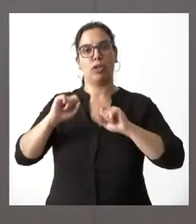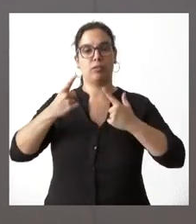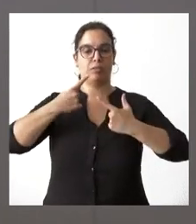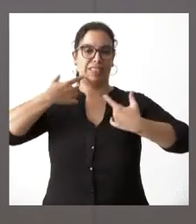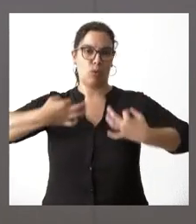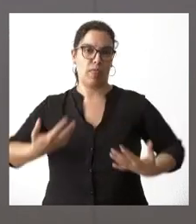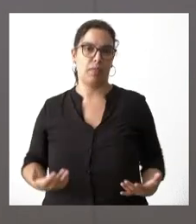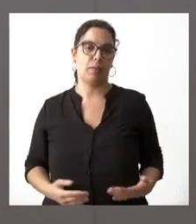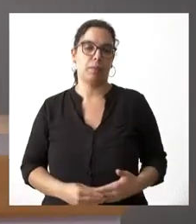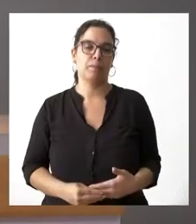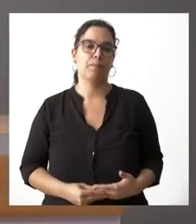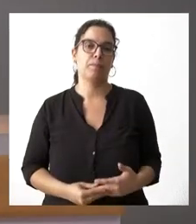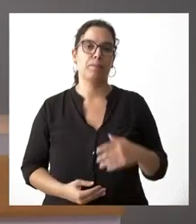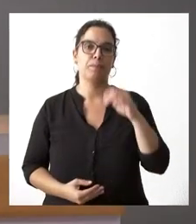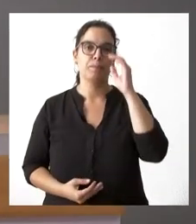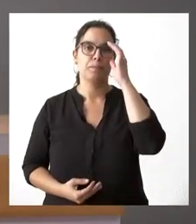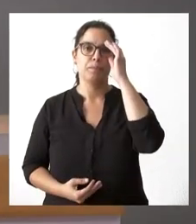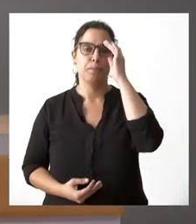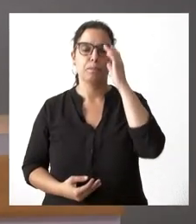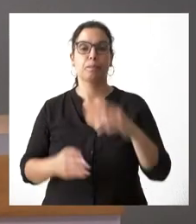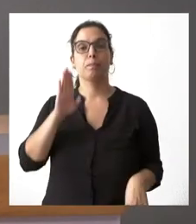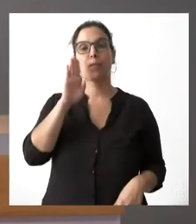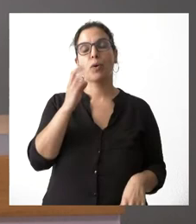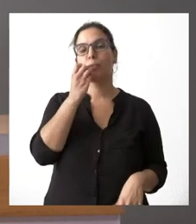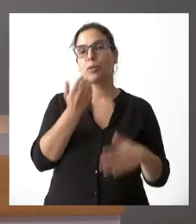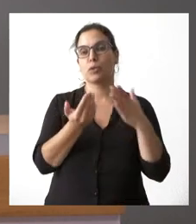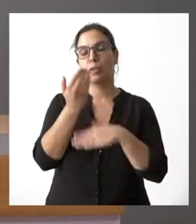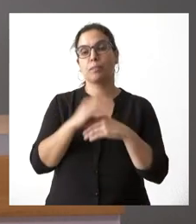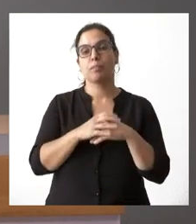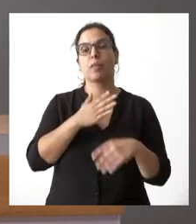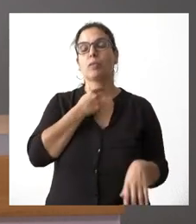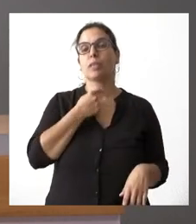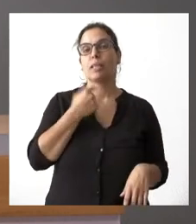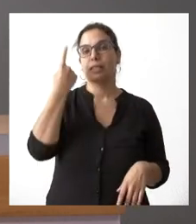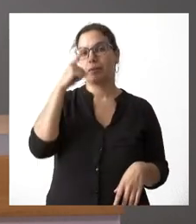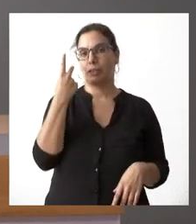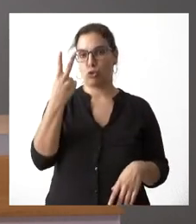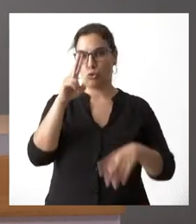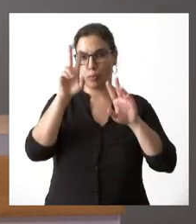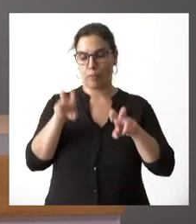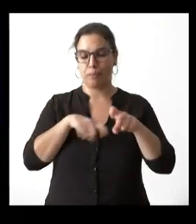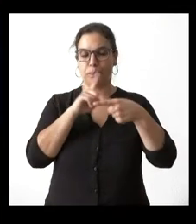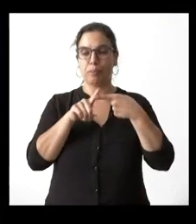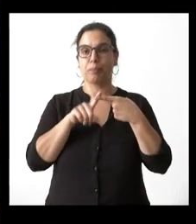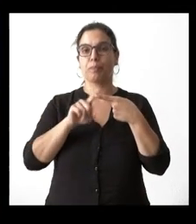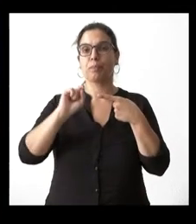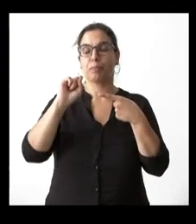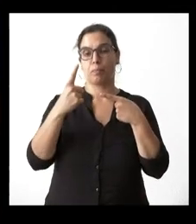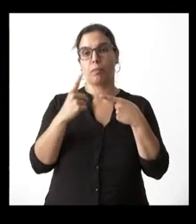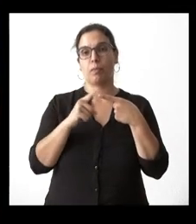poniendo hoy en marcha Hola, buenas me gustaría saber dos opciones la primera por un lado